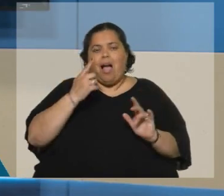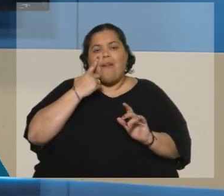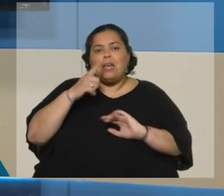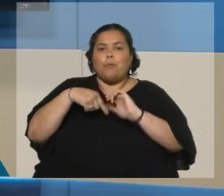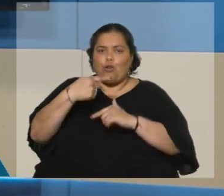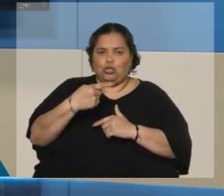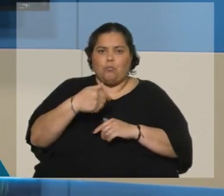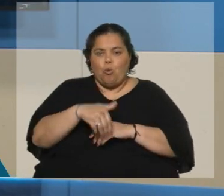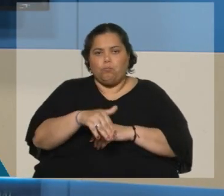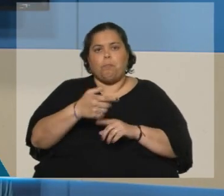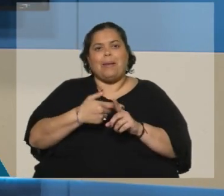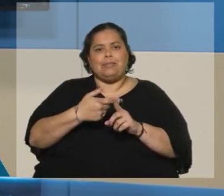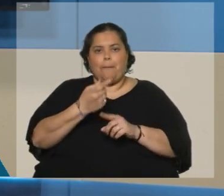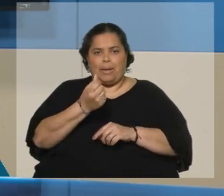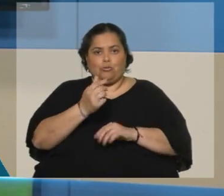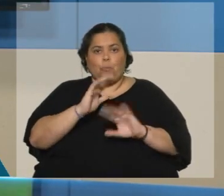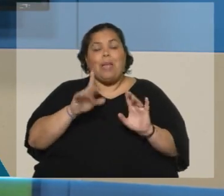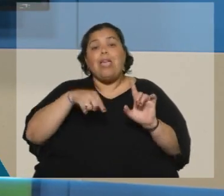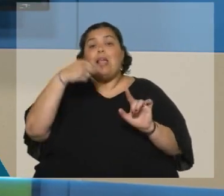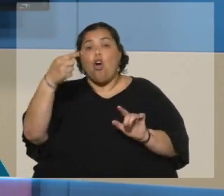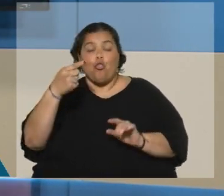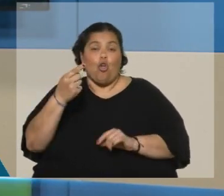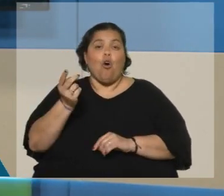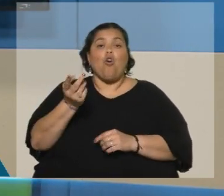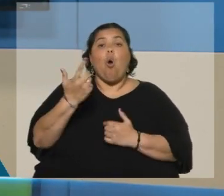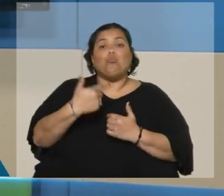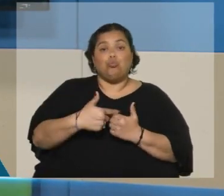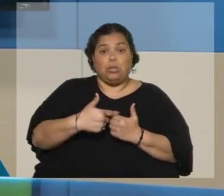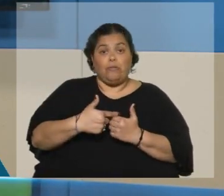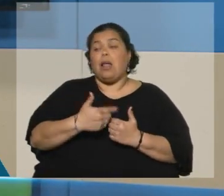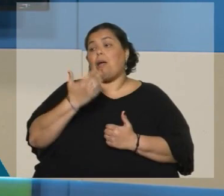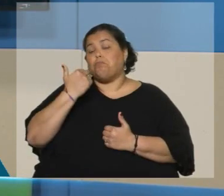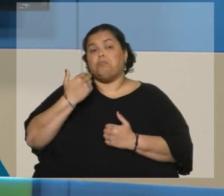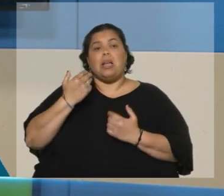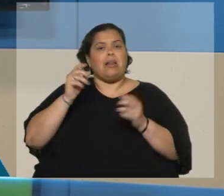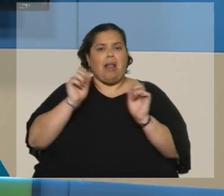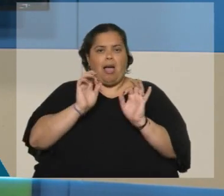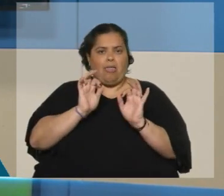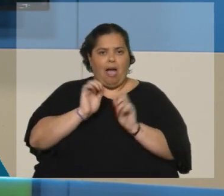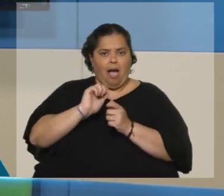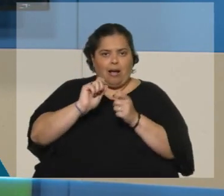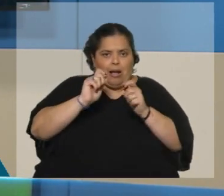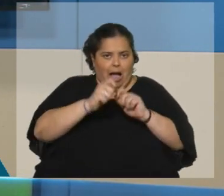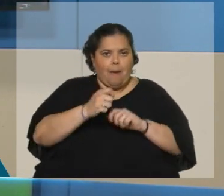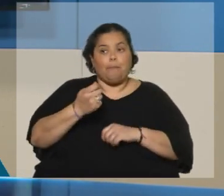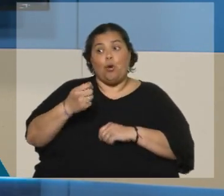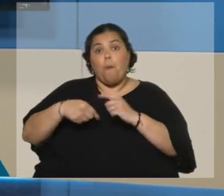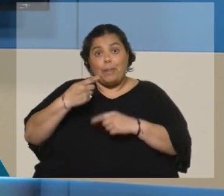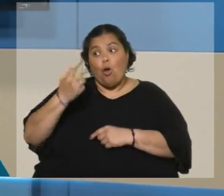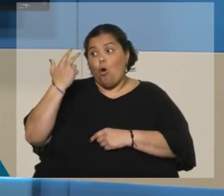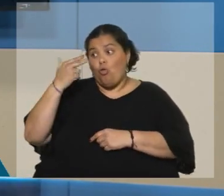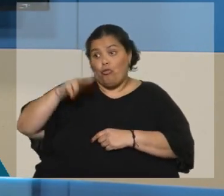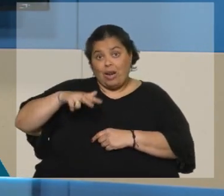El otro componente volátil es el de los combustibles. Después de algunos meses sin cambios e inclusive alguna baja en los tres últimos meses,